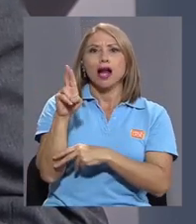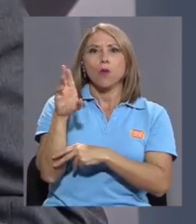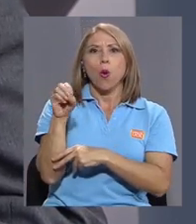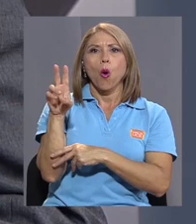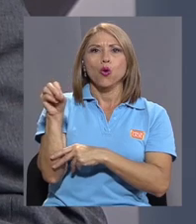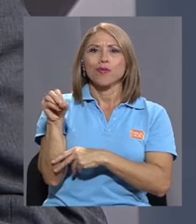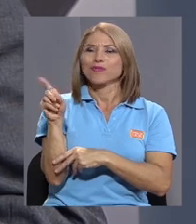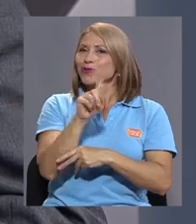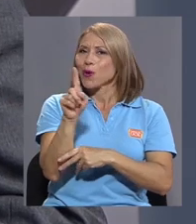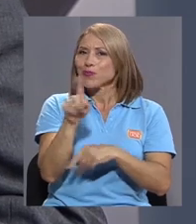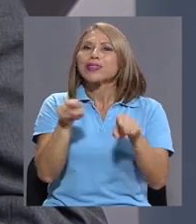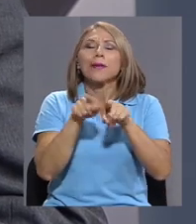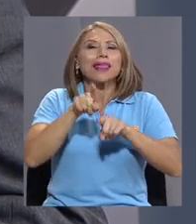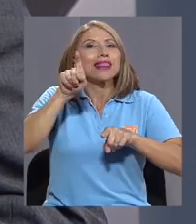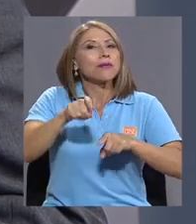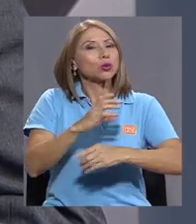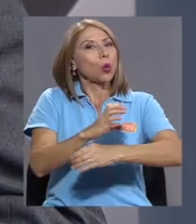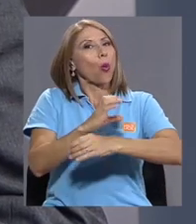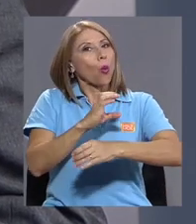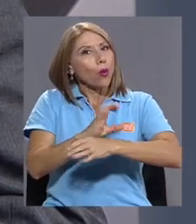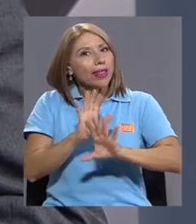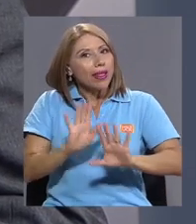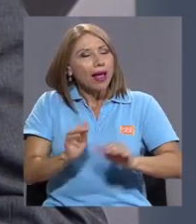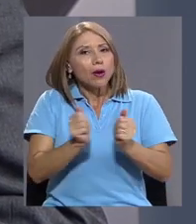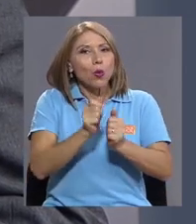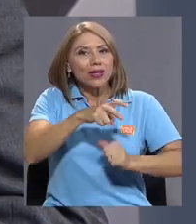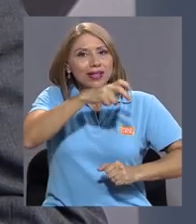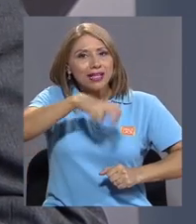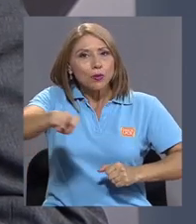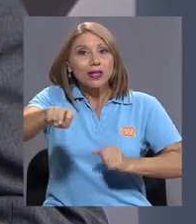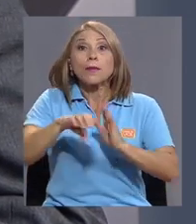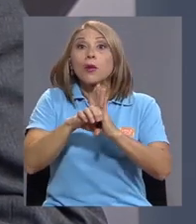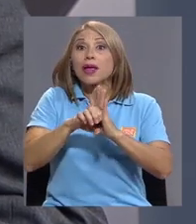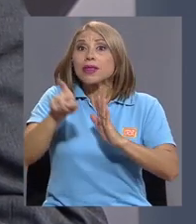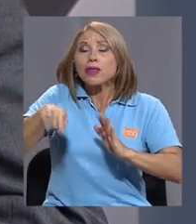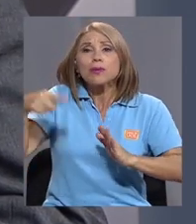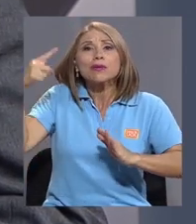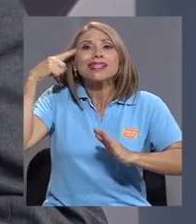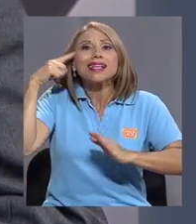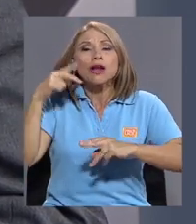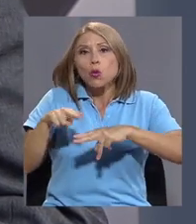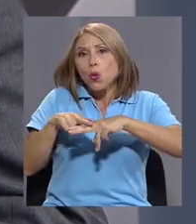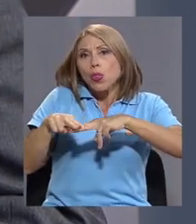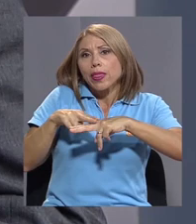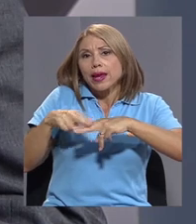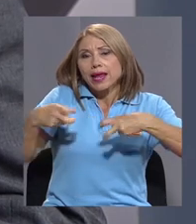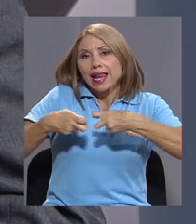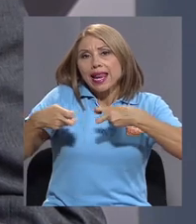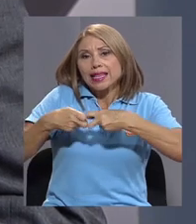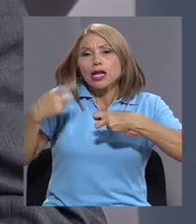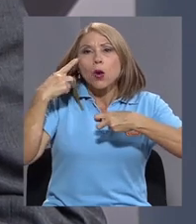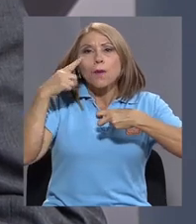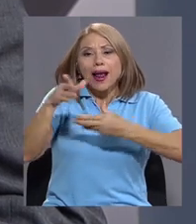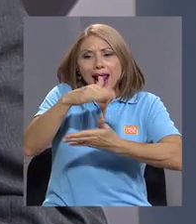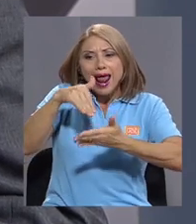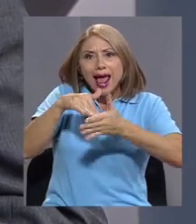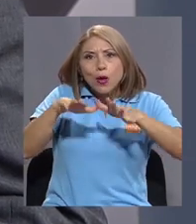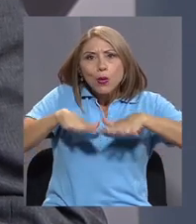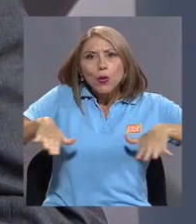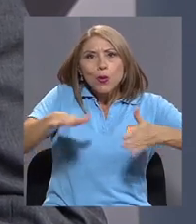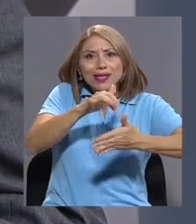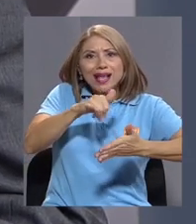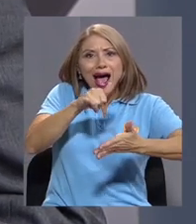austeras en el transporte. Por ejemplo, pensar en un tren eléctrico para el gran área metropolitana, la importación de vehículos